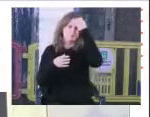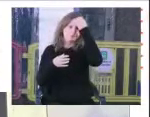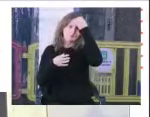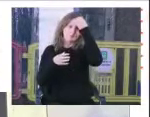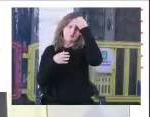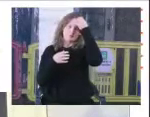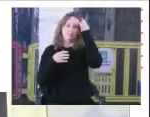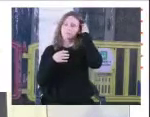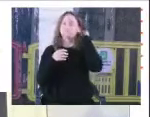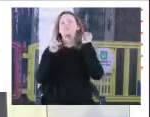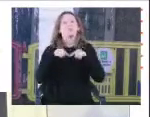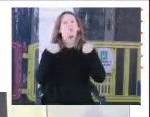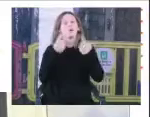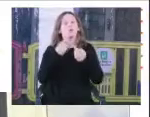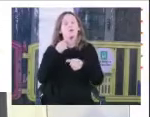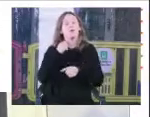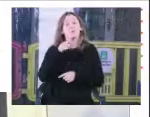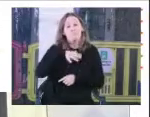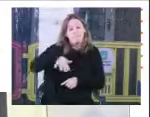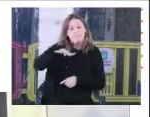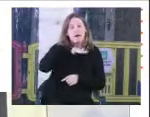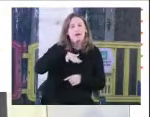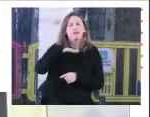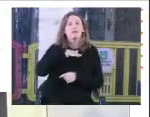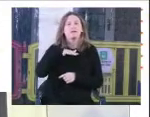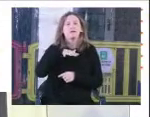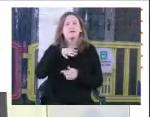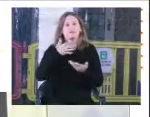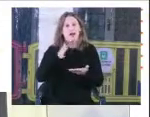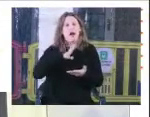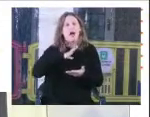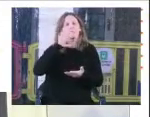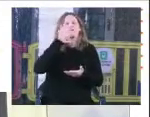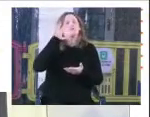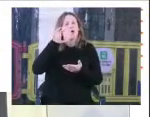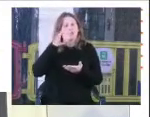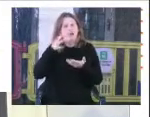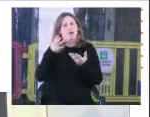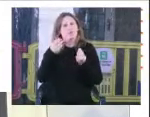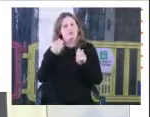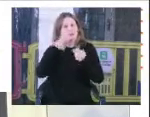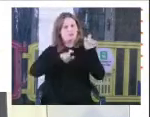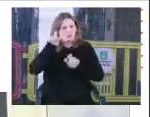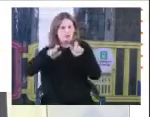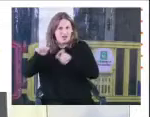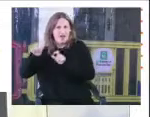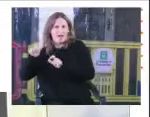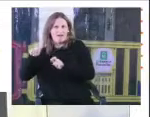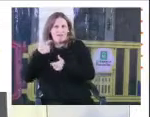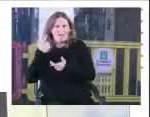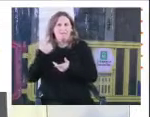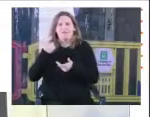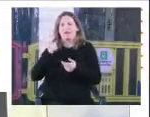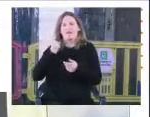Nuestro barrio es un barrio que tenemos memorias vivas, muchas, que las tenemos que